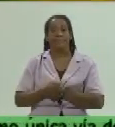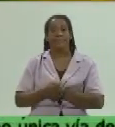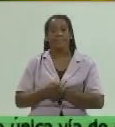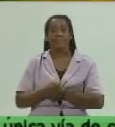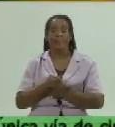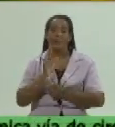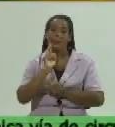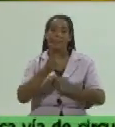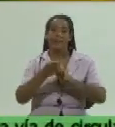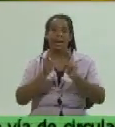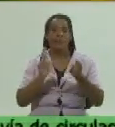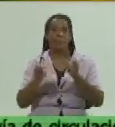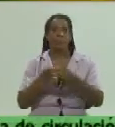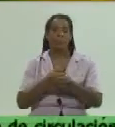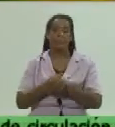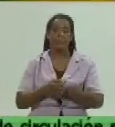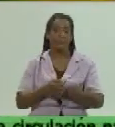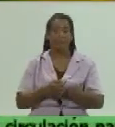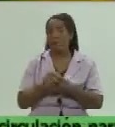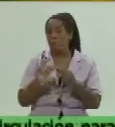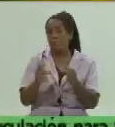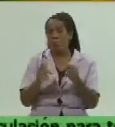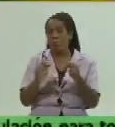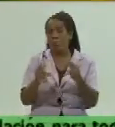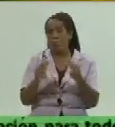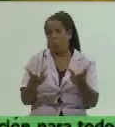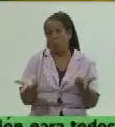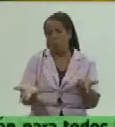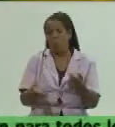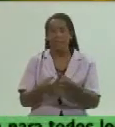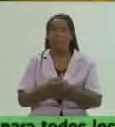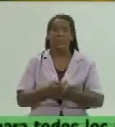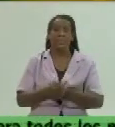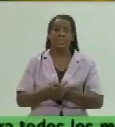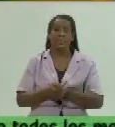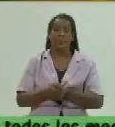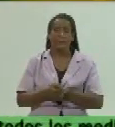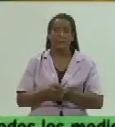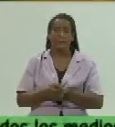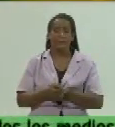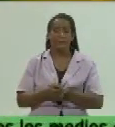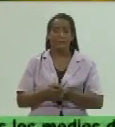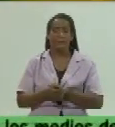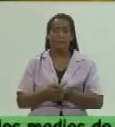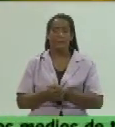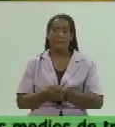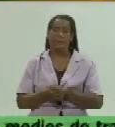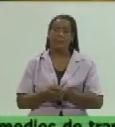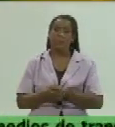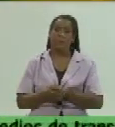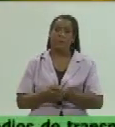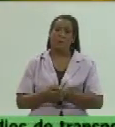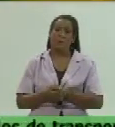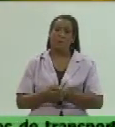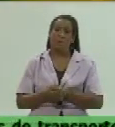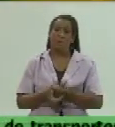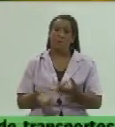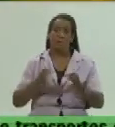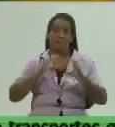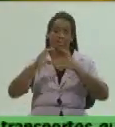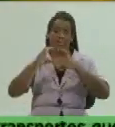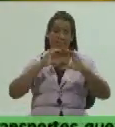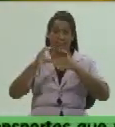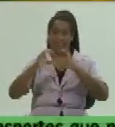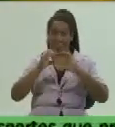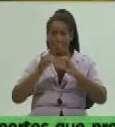estado dando para no reiterar lo que han explicado los convenios y además las noticias también que los medios de comunicación han estado sacando